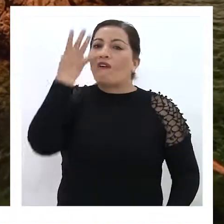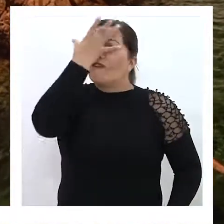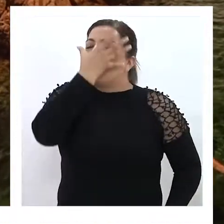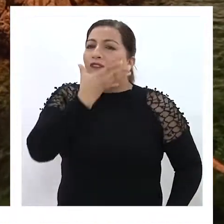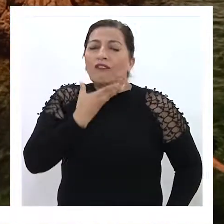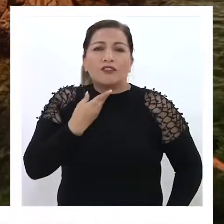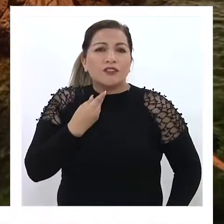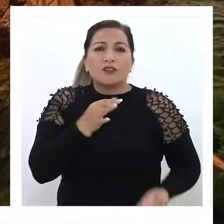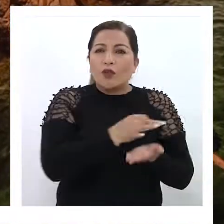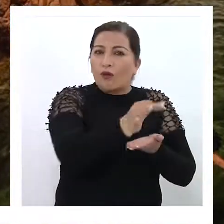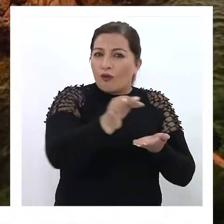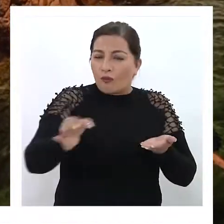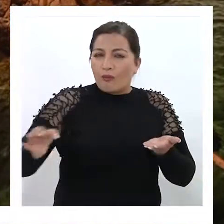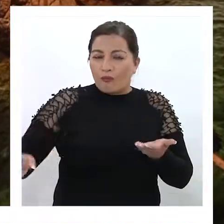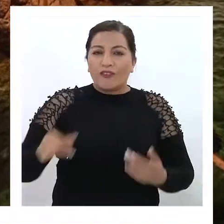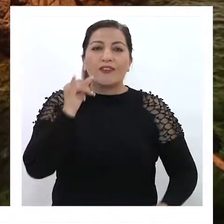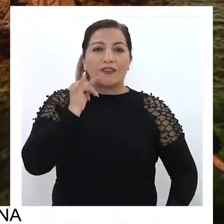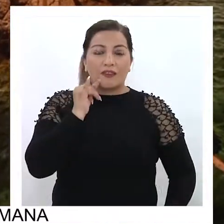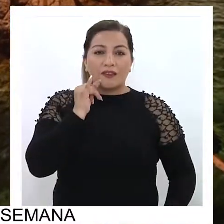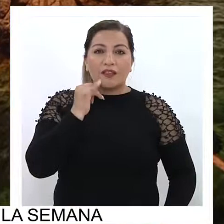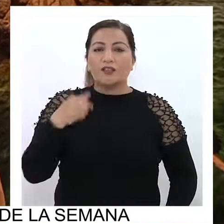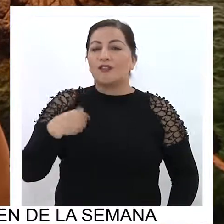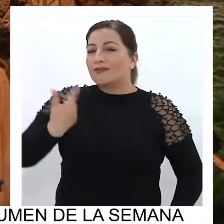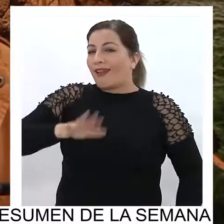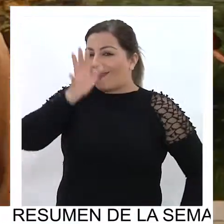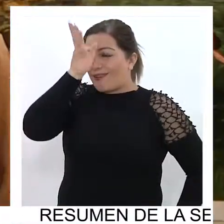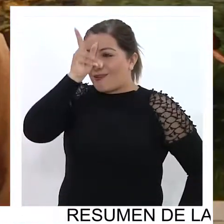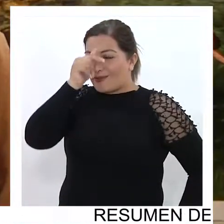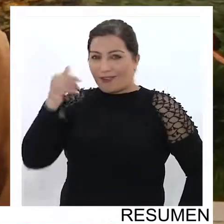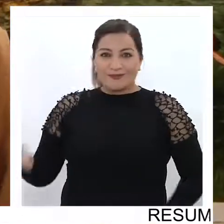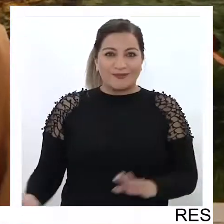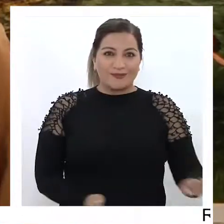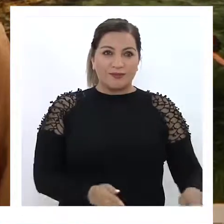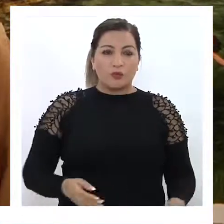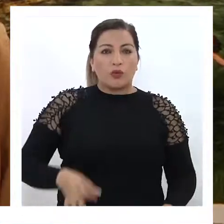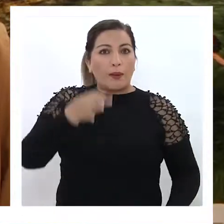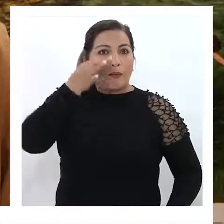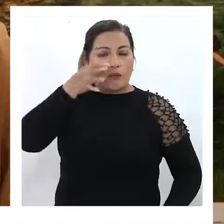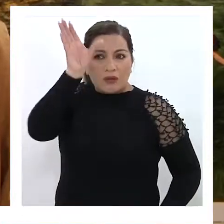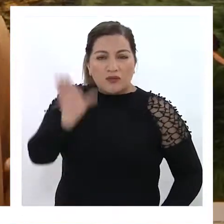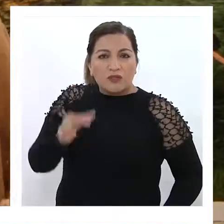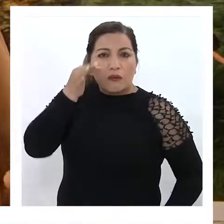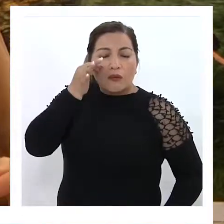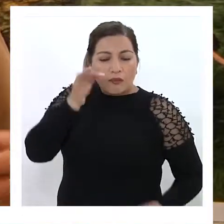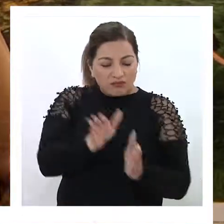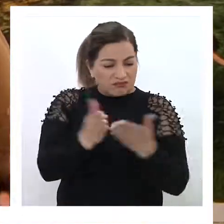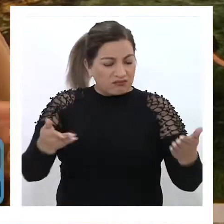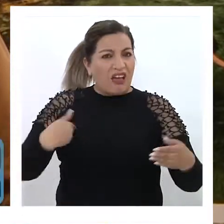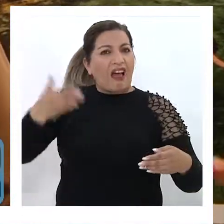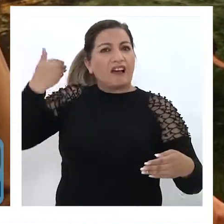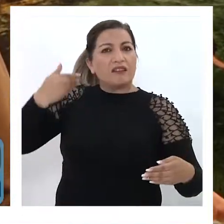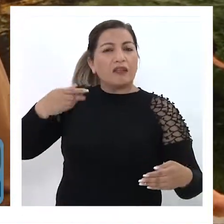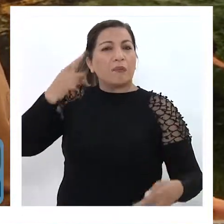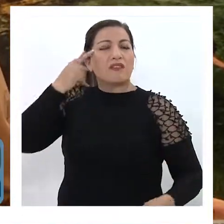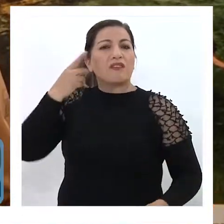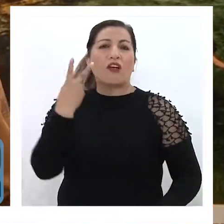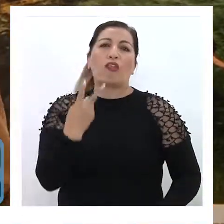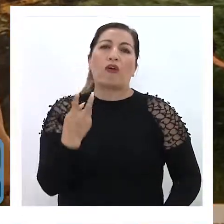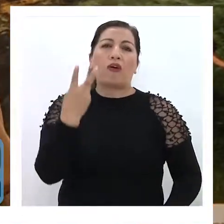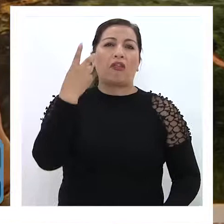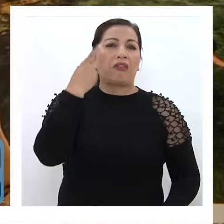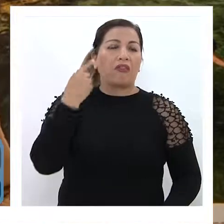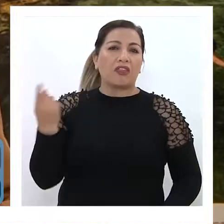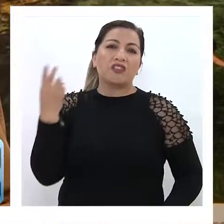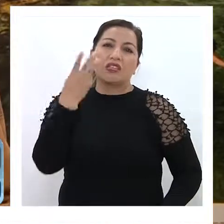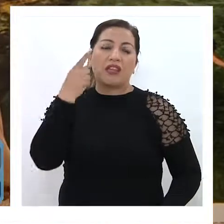habían dentro de la región y realmente quedé enamorado de ella. Si una persona ve la guía y antes de ver la guía pensaba venir dos días a Iquique